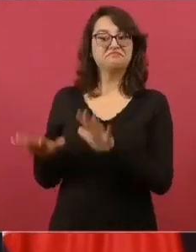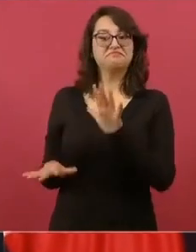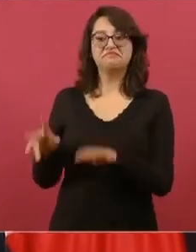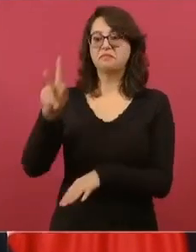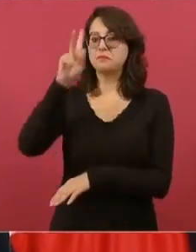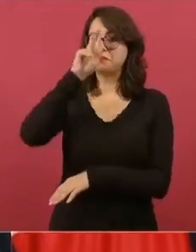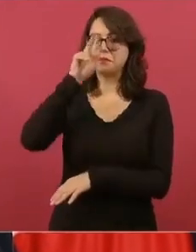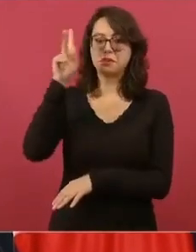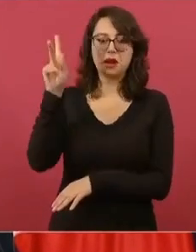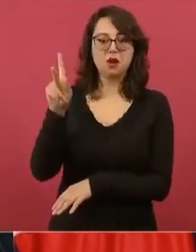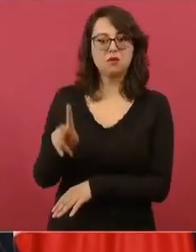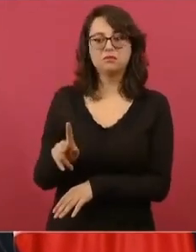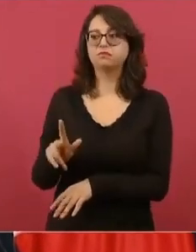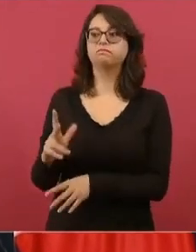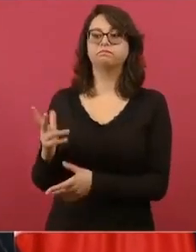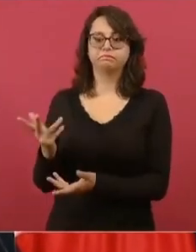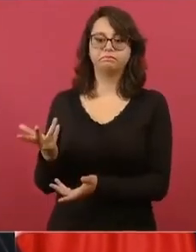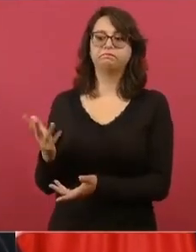ley fuga.